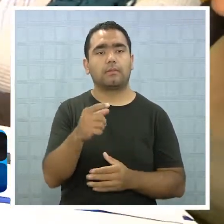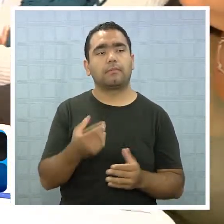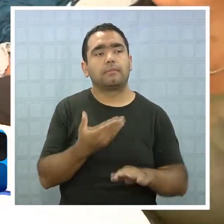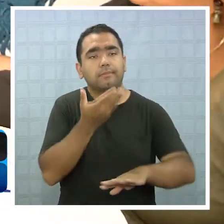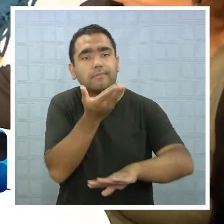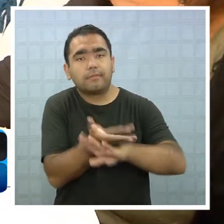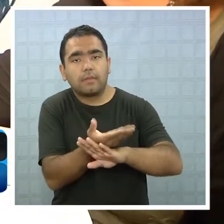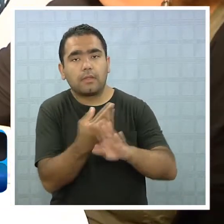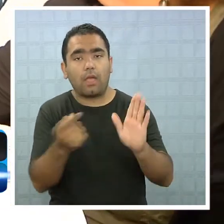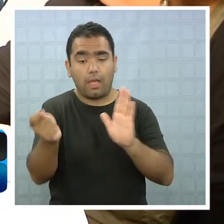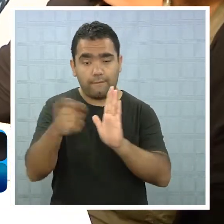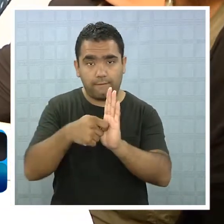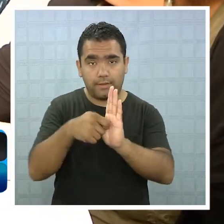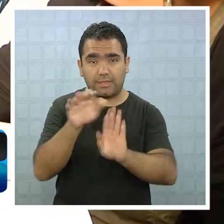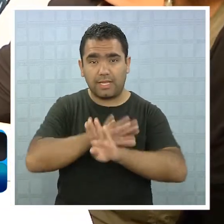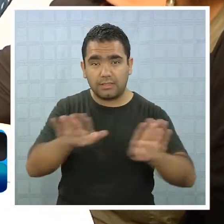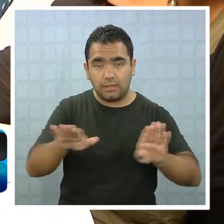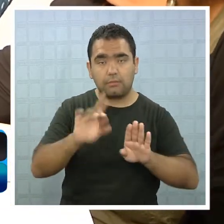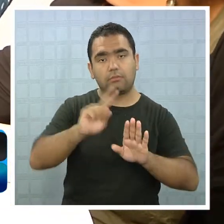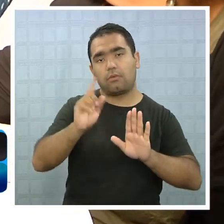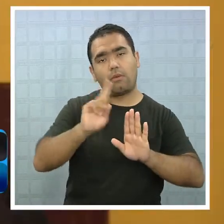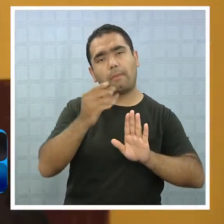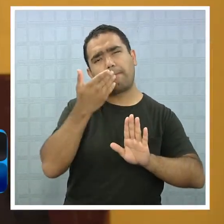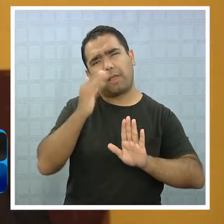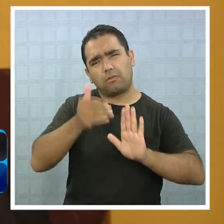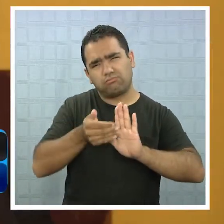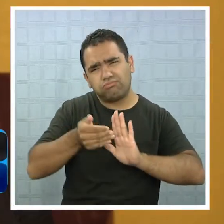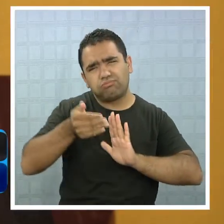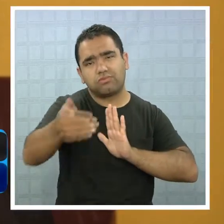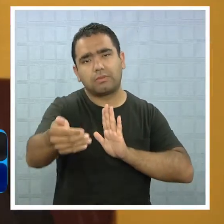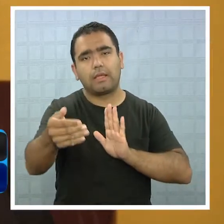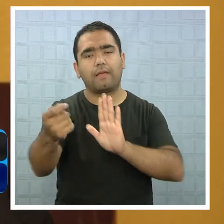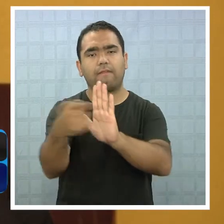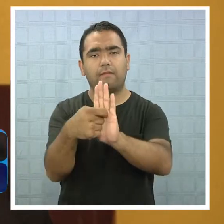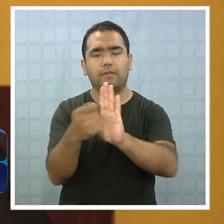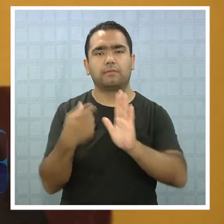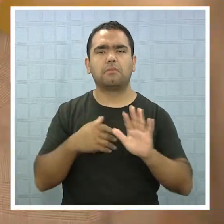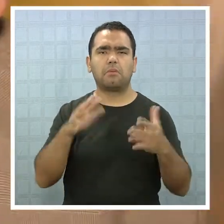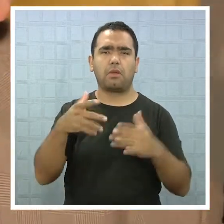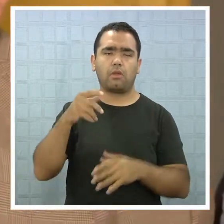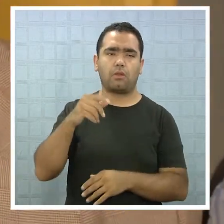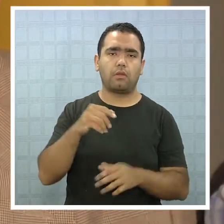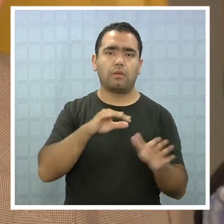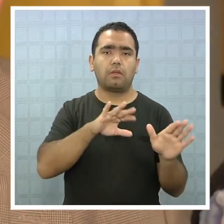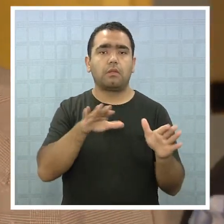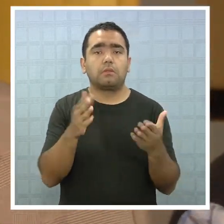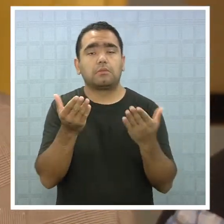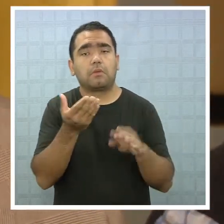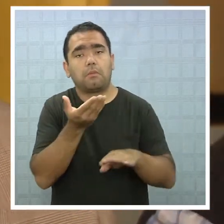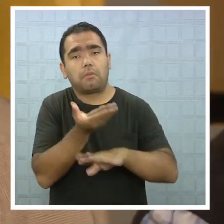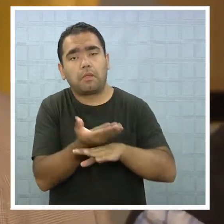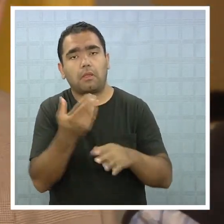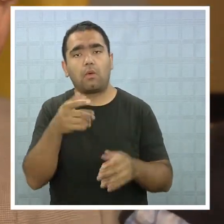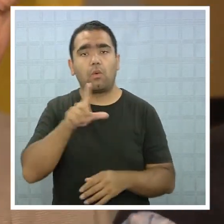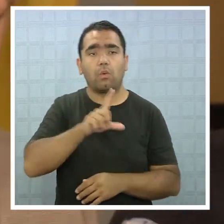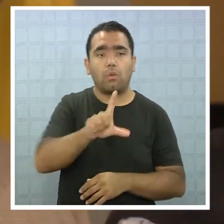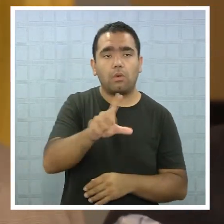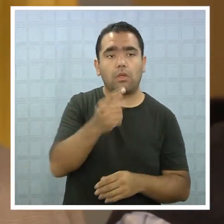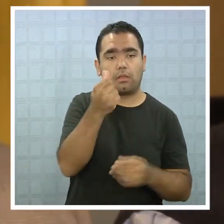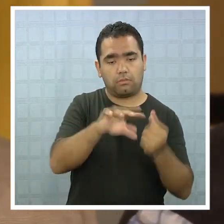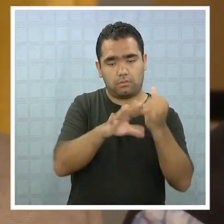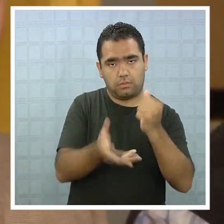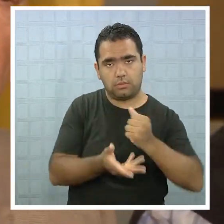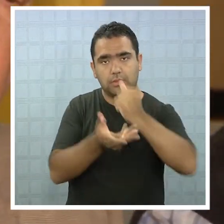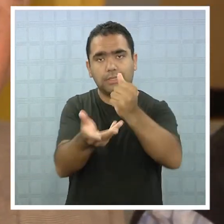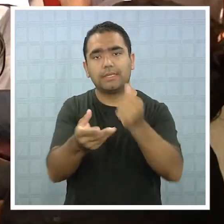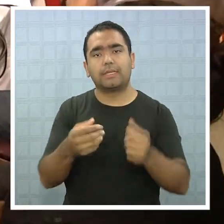ampliación de fecha de cierre, que será gestionada por el Ceremi, manteniendo los resultados para julio y la entrega de recursos para